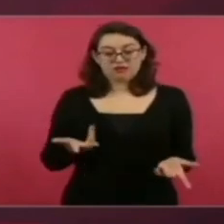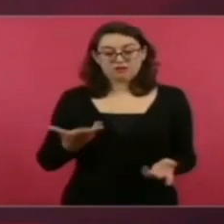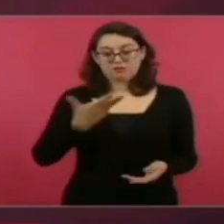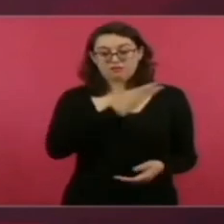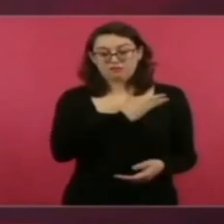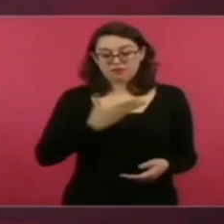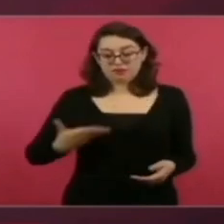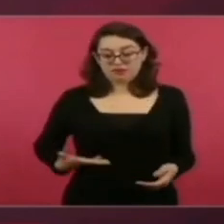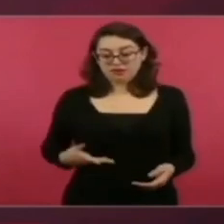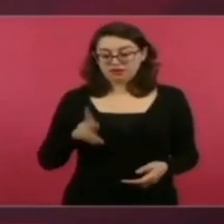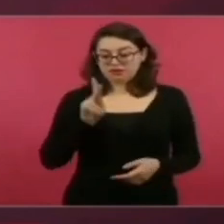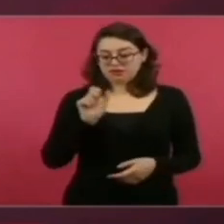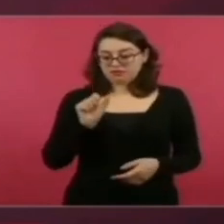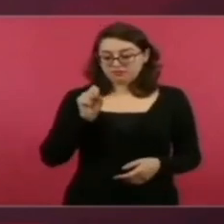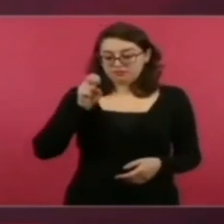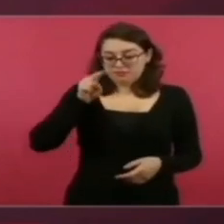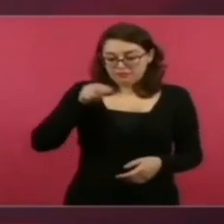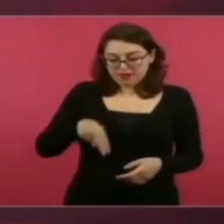ya no estando el PRI,